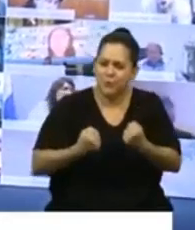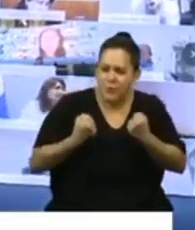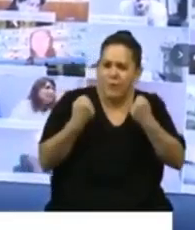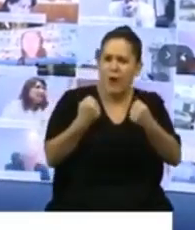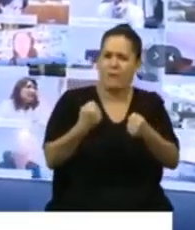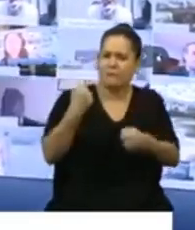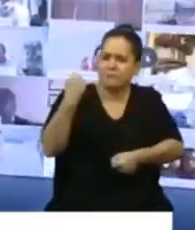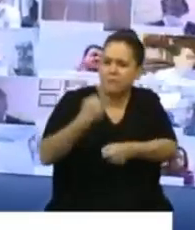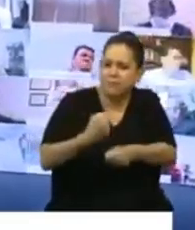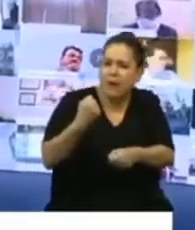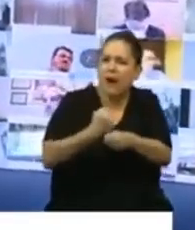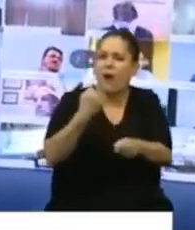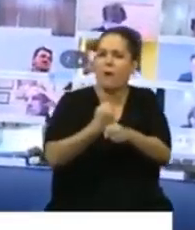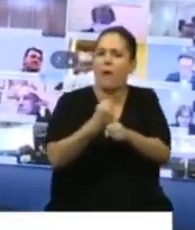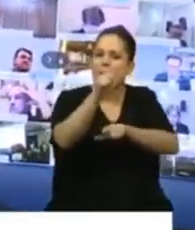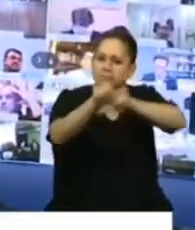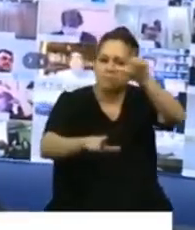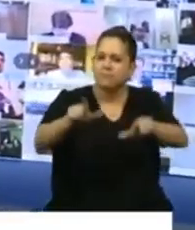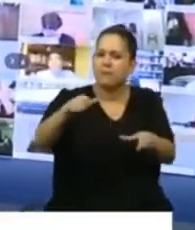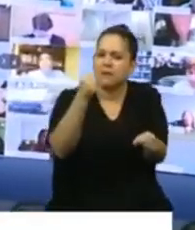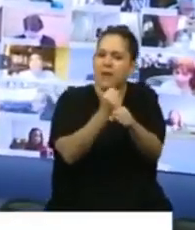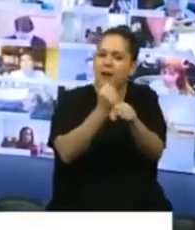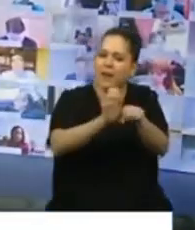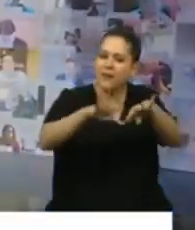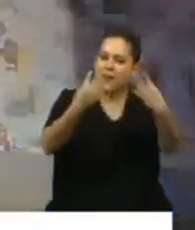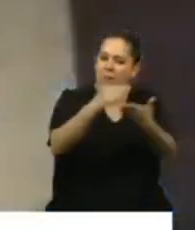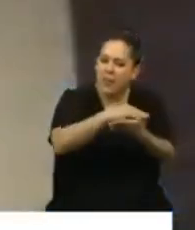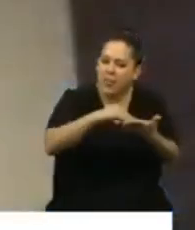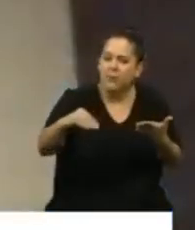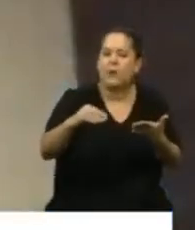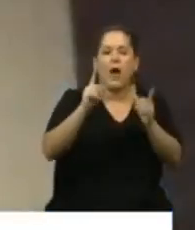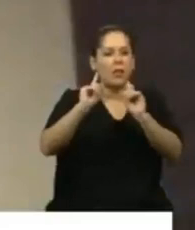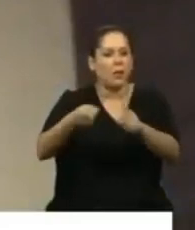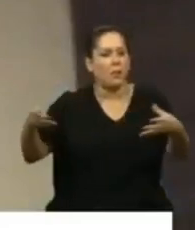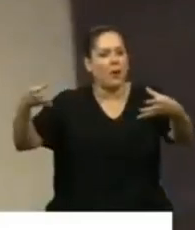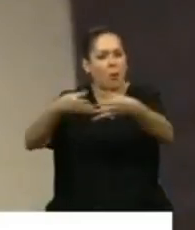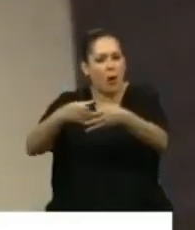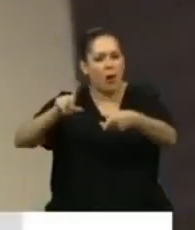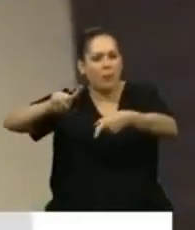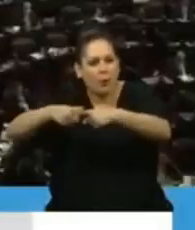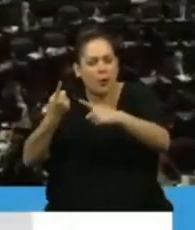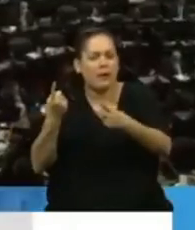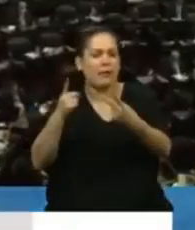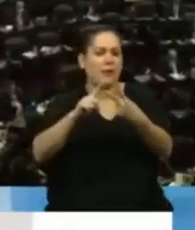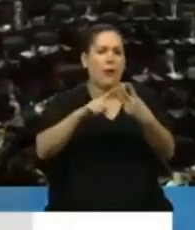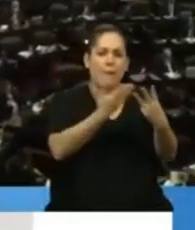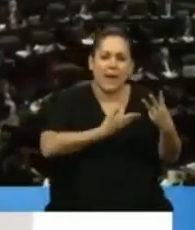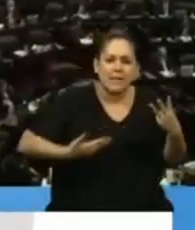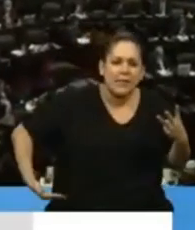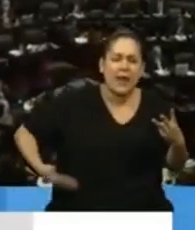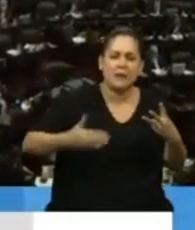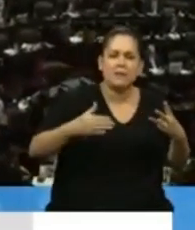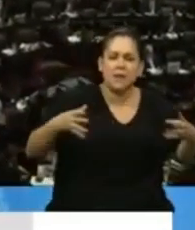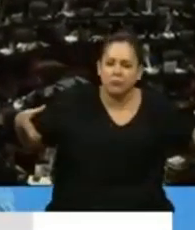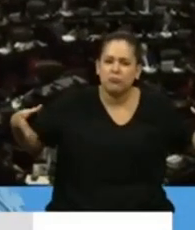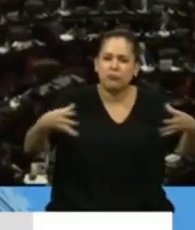por parte de los trabajadores, de los distintos bloques y desde la presidencia, y